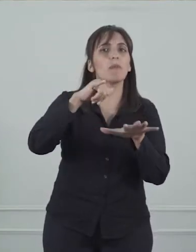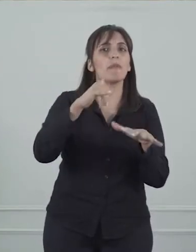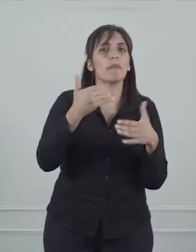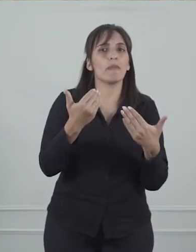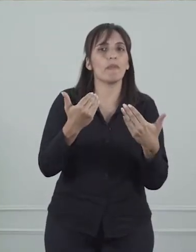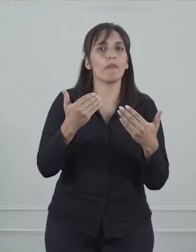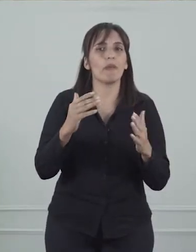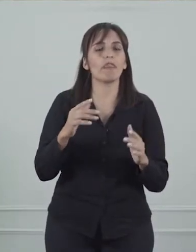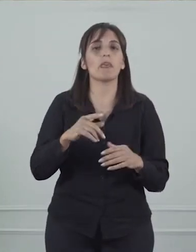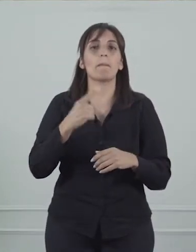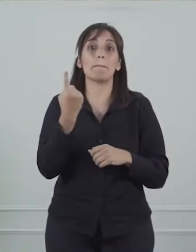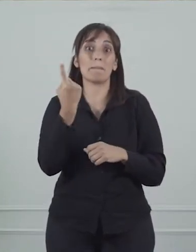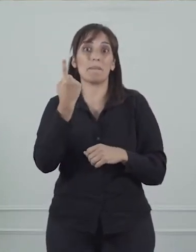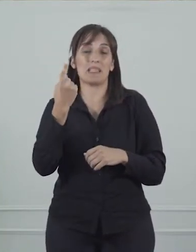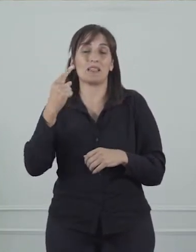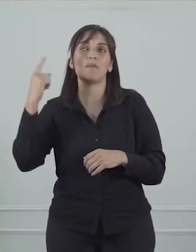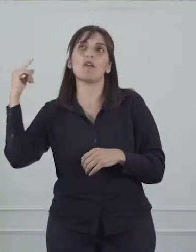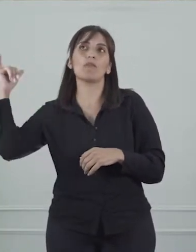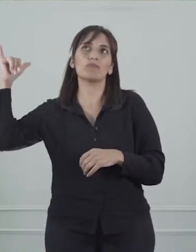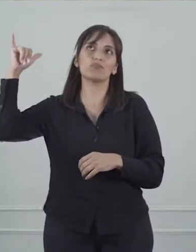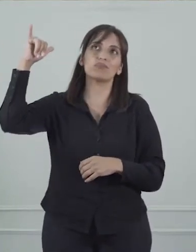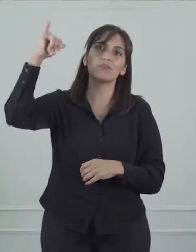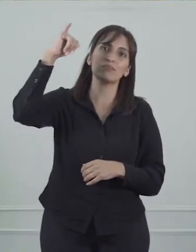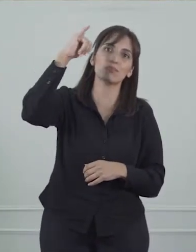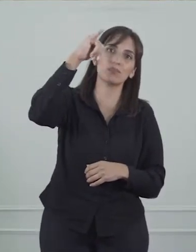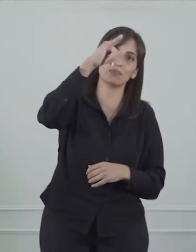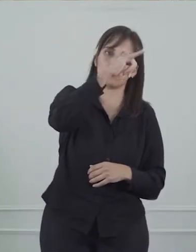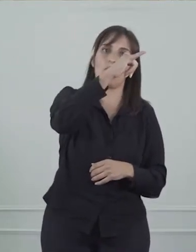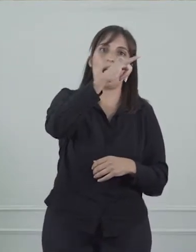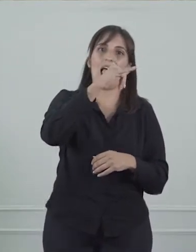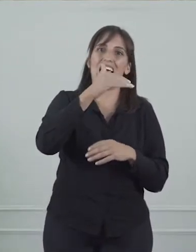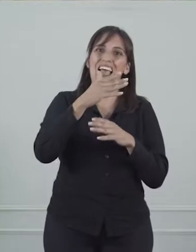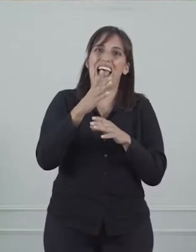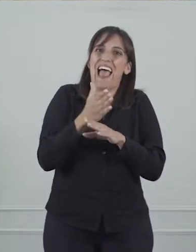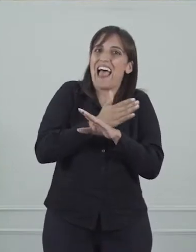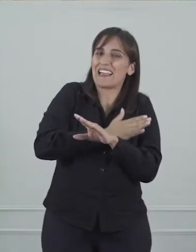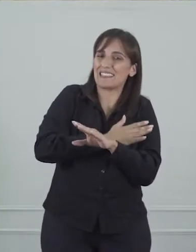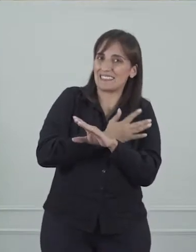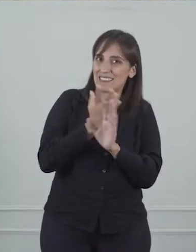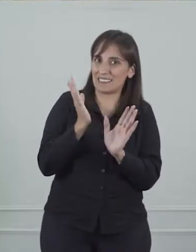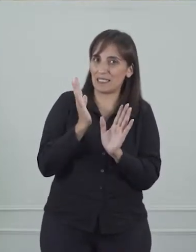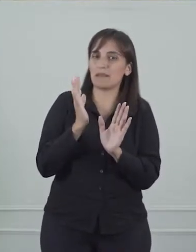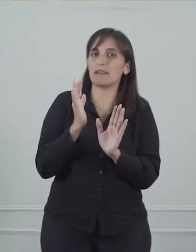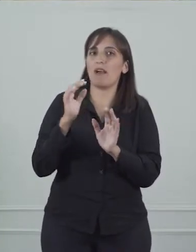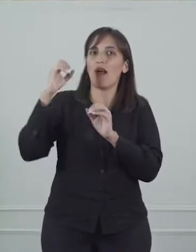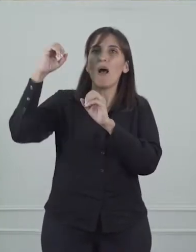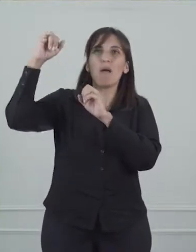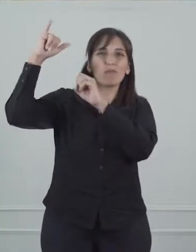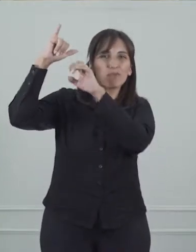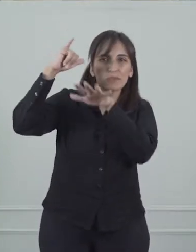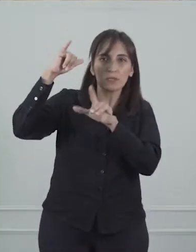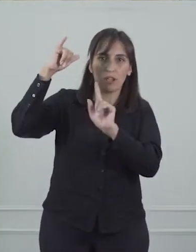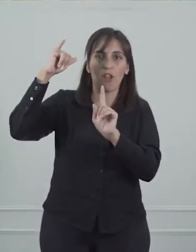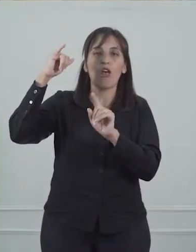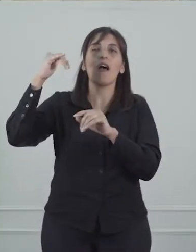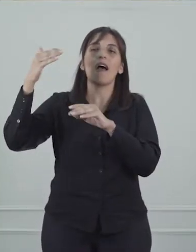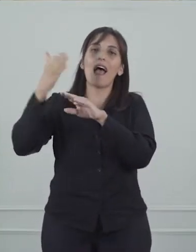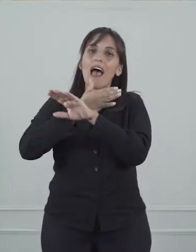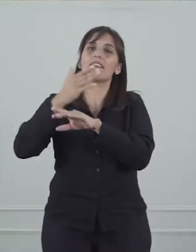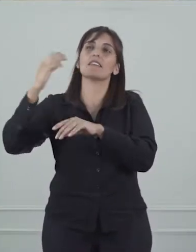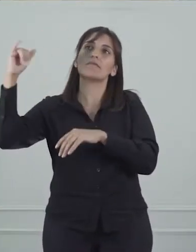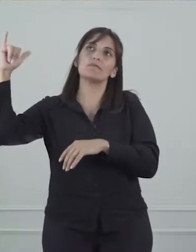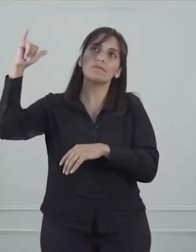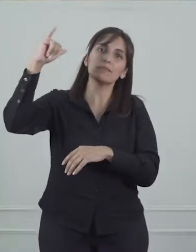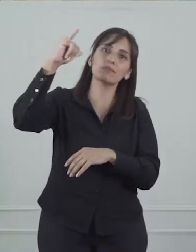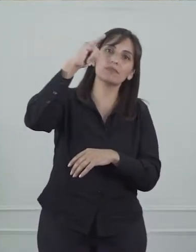así nos lo sugirieron, va a hacer una pasada anticipando la fumigación aérea, como para que todos estemos